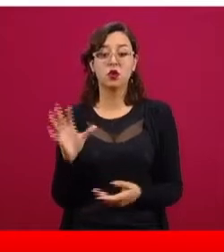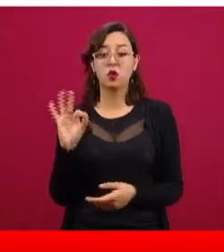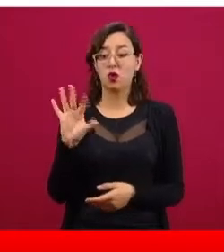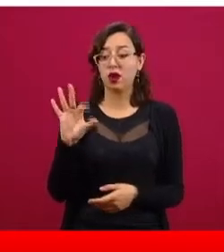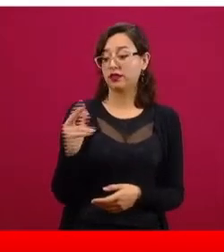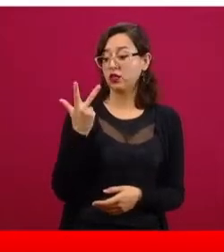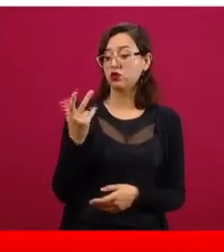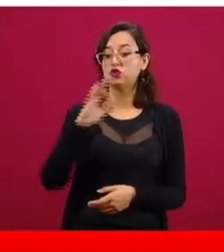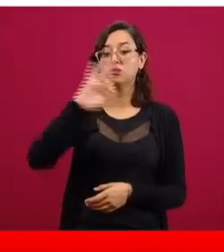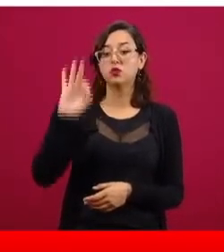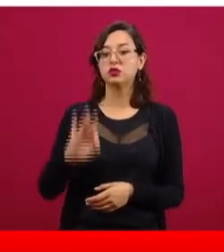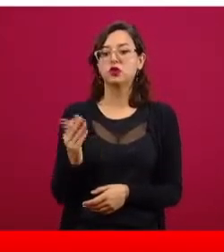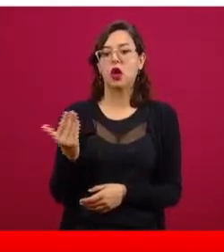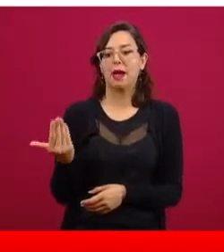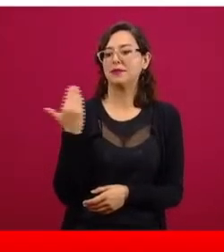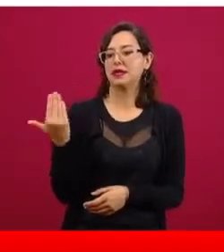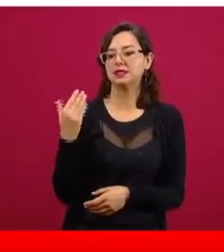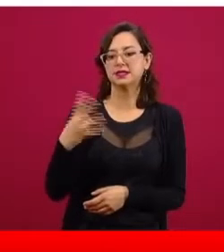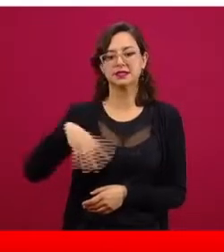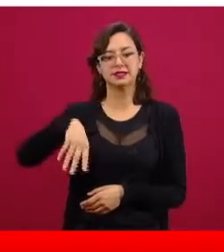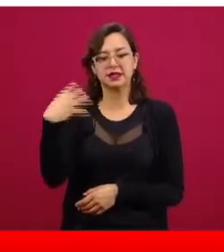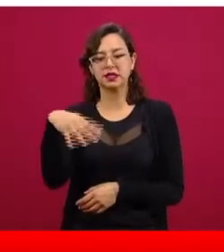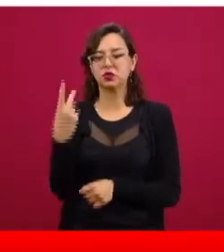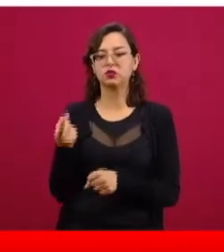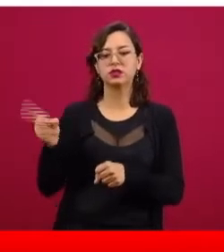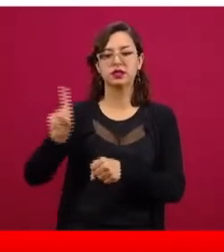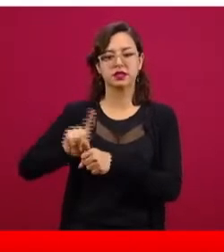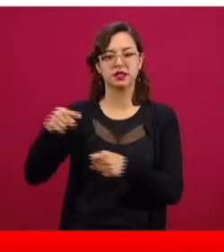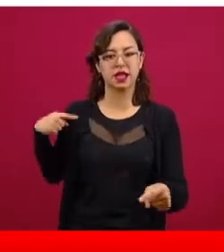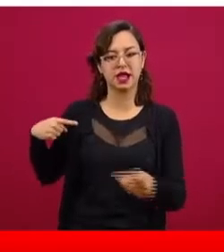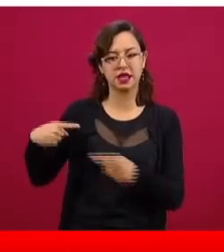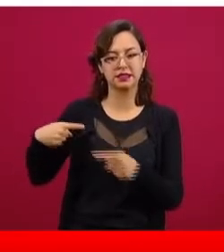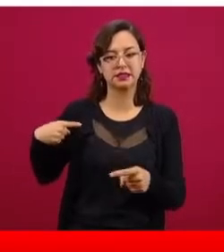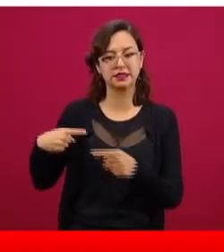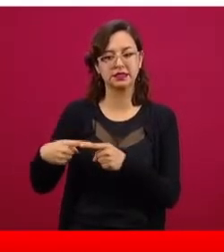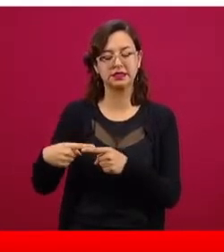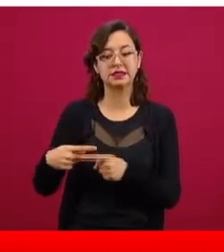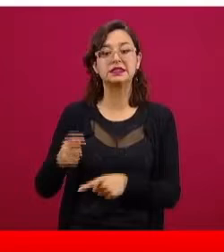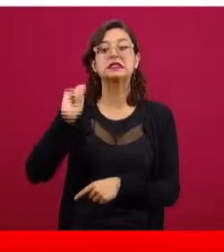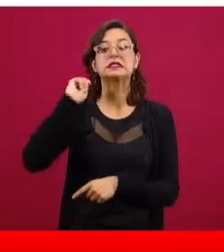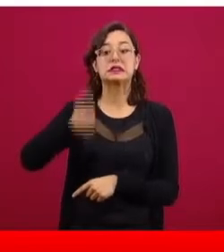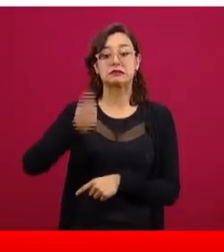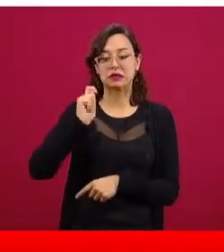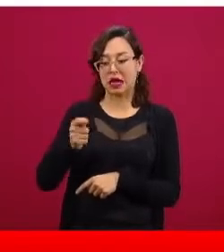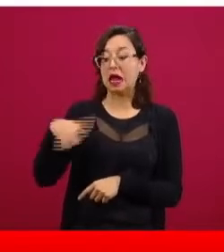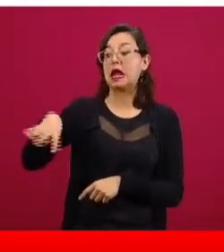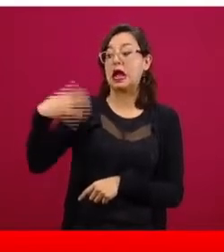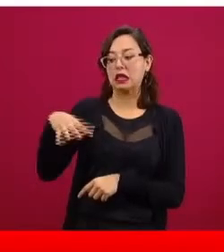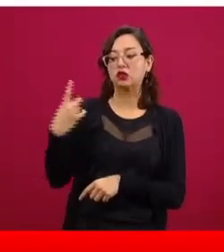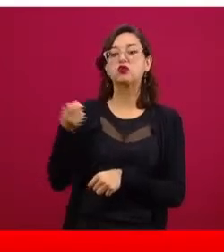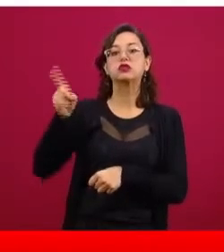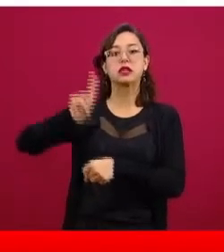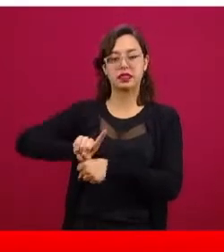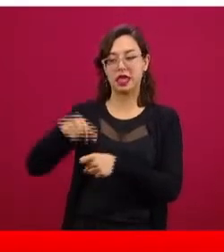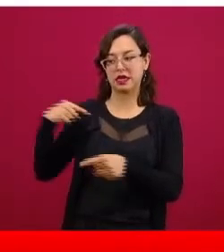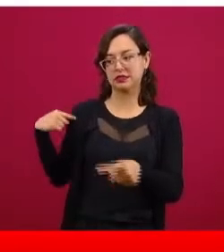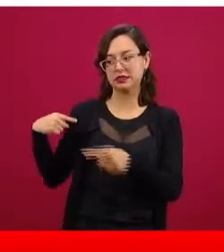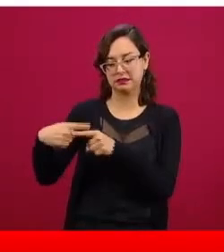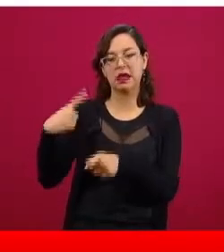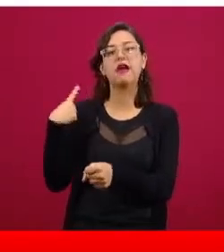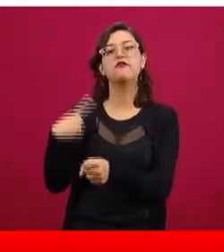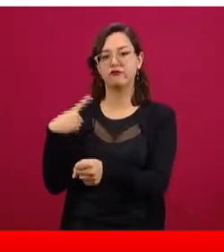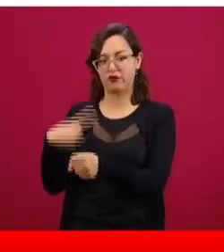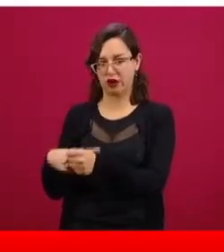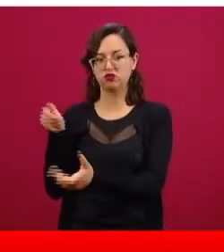los últimos 14 días. Esto es relevante porque los de los últimos 14 días son realmente lo que mantiene activa la epidemia,